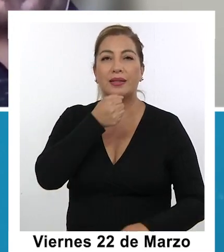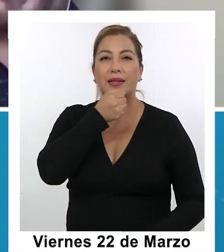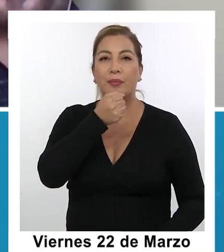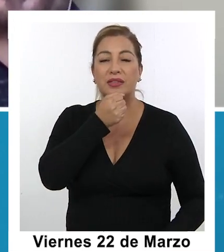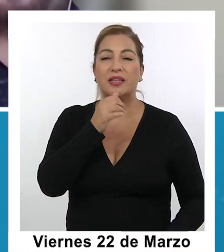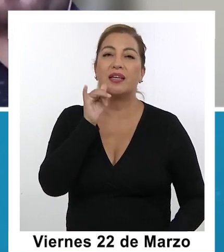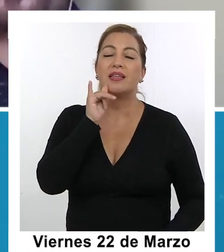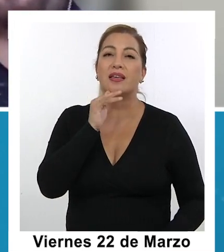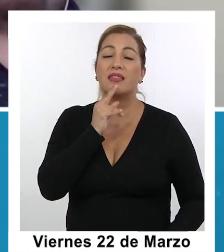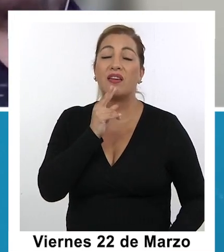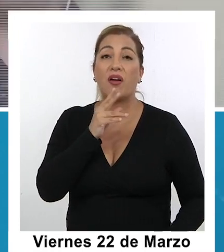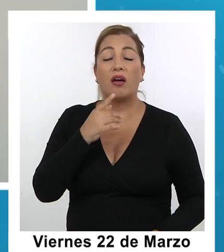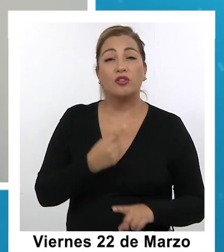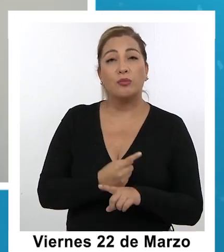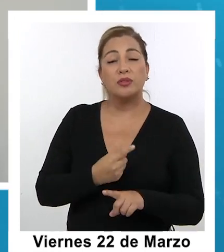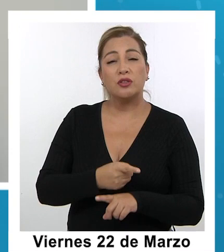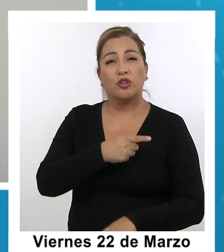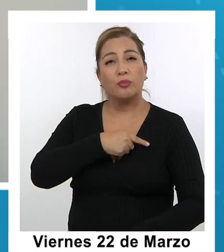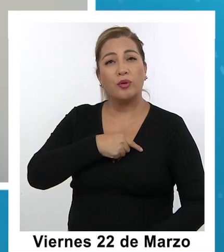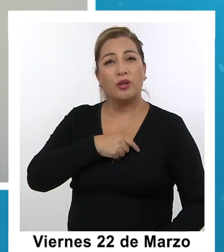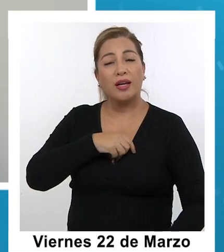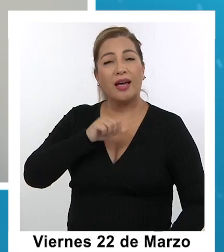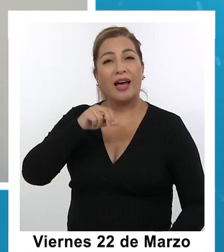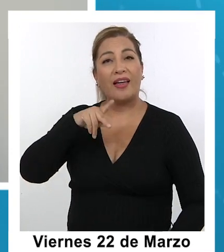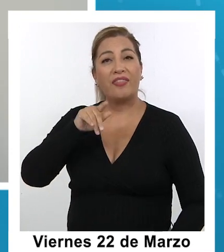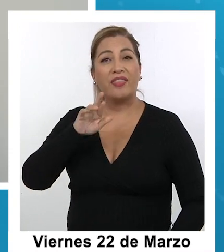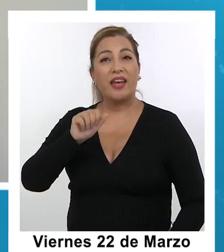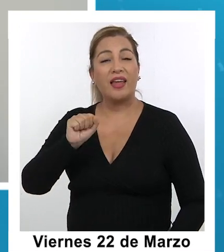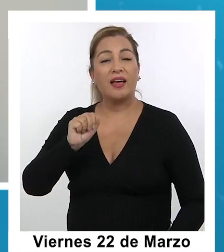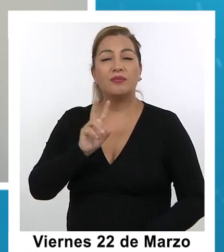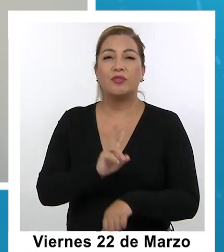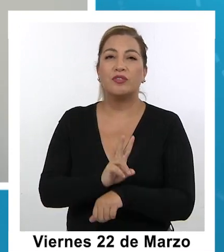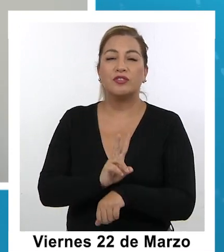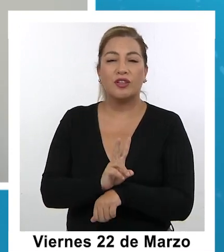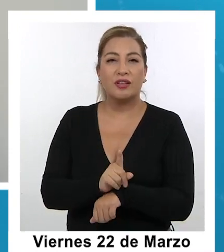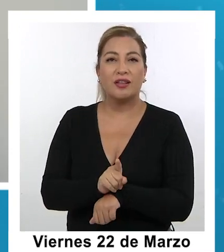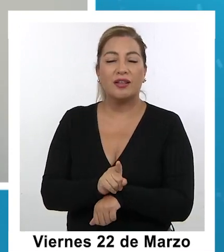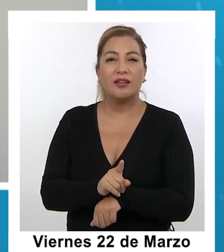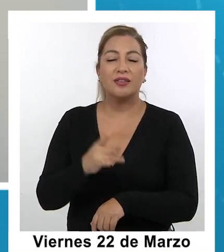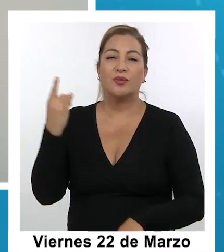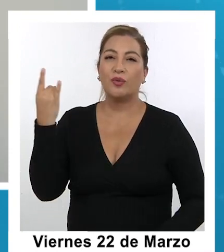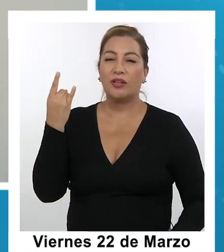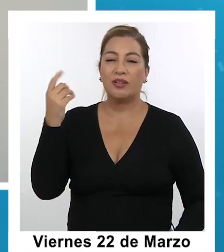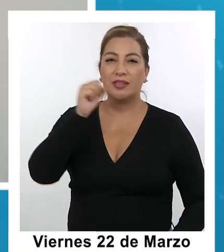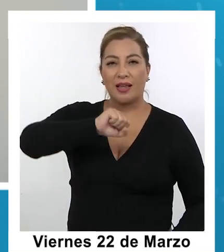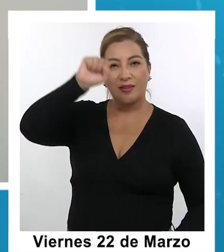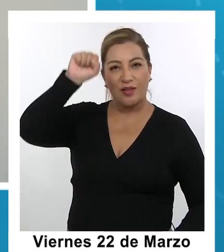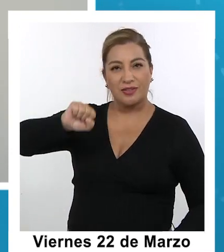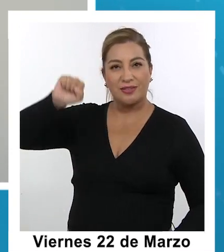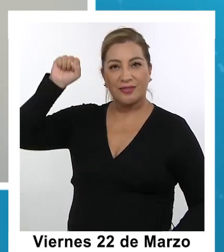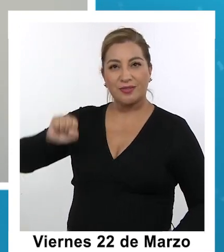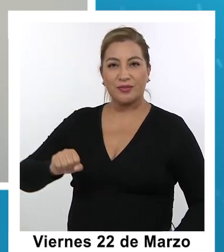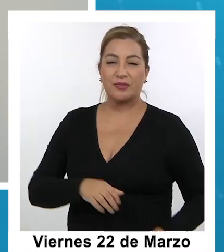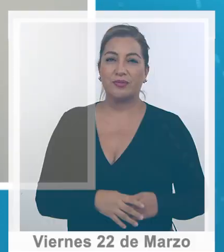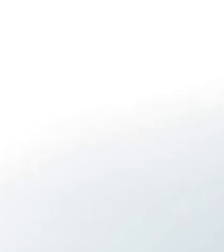entonces, en Iquique Televisión, estuvimos conversando con la académica Andrea Pardo, de la Universidad de Los Andes.